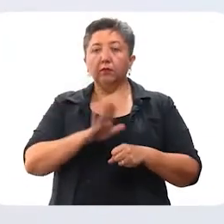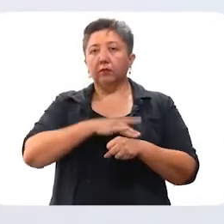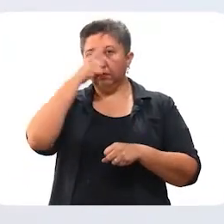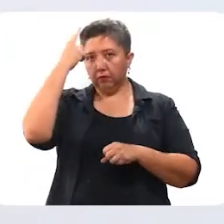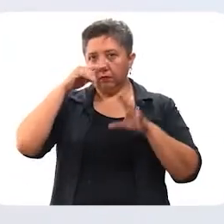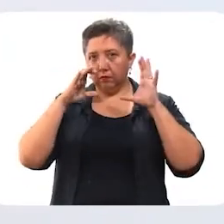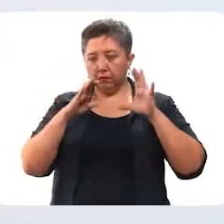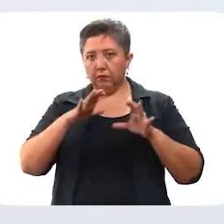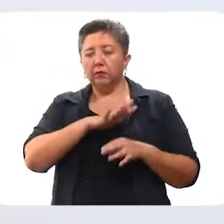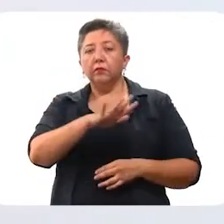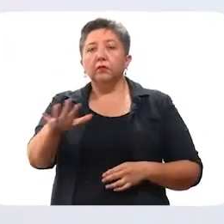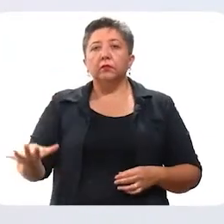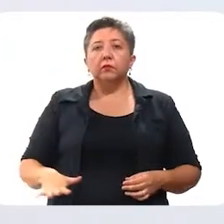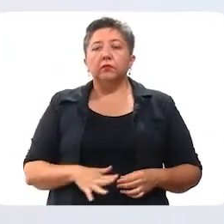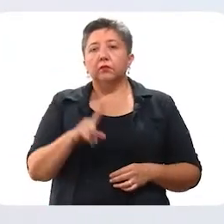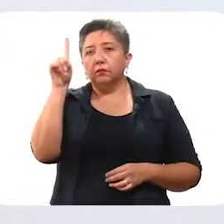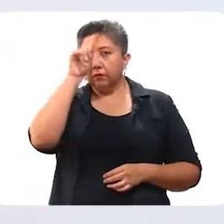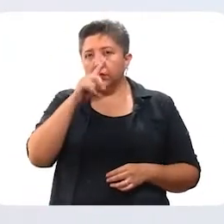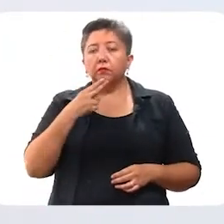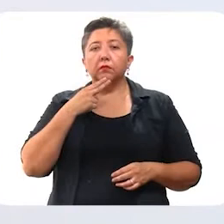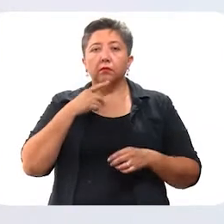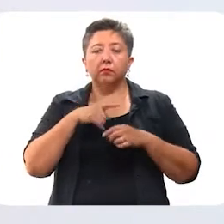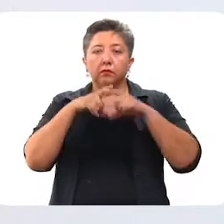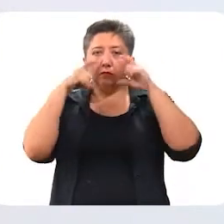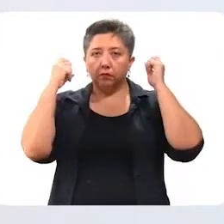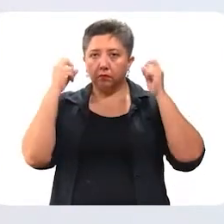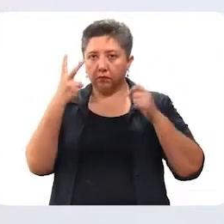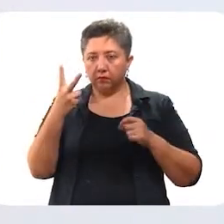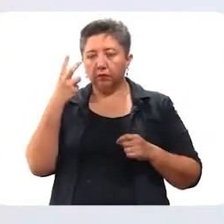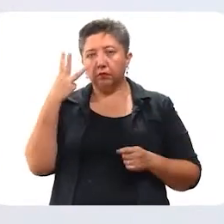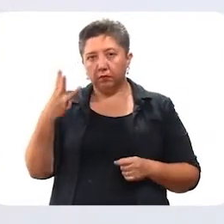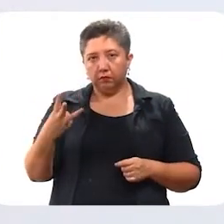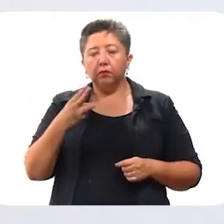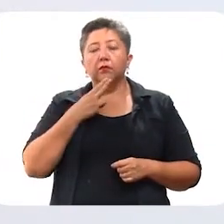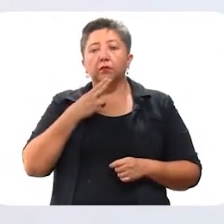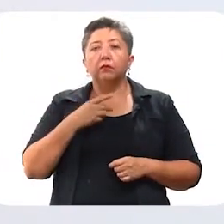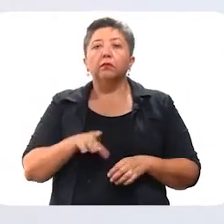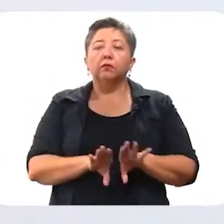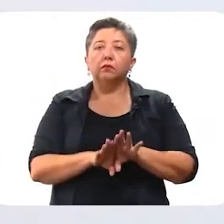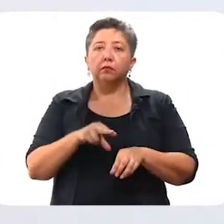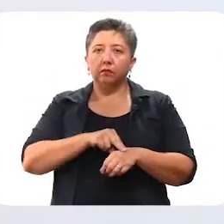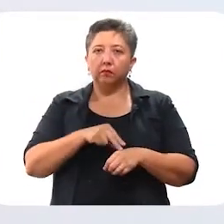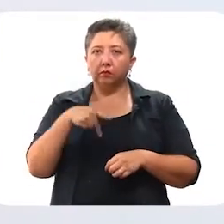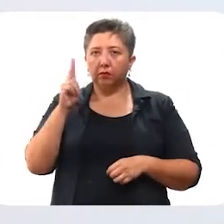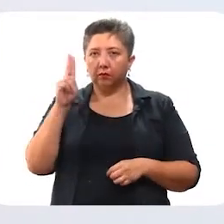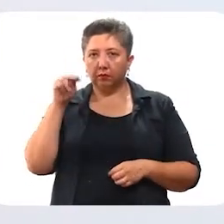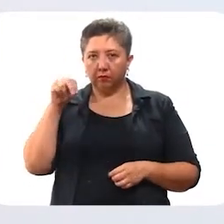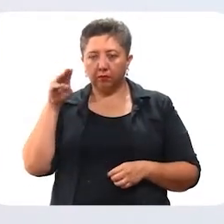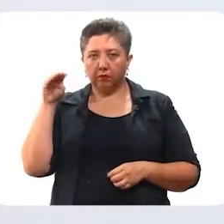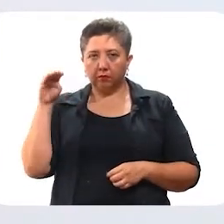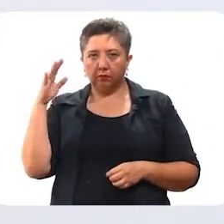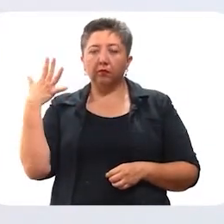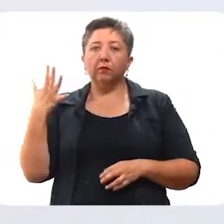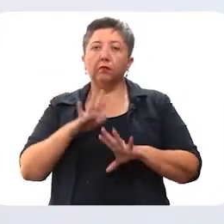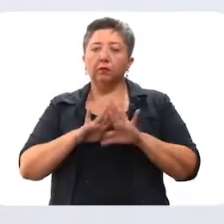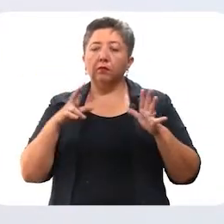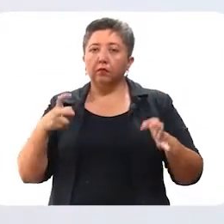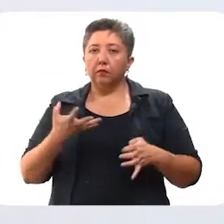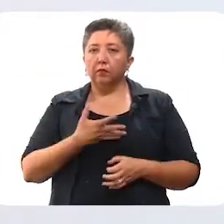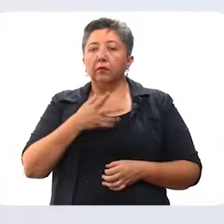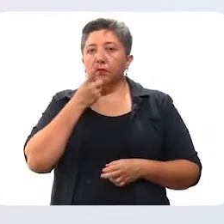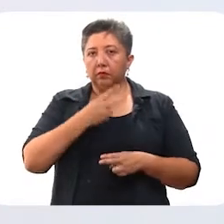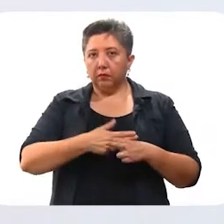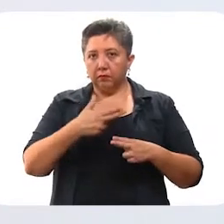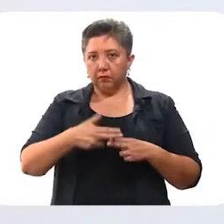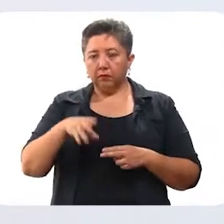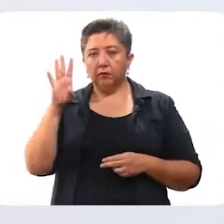tzakiahobo helbisle KN95. Tumen oheltane matukarnantik maktile omikrono. Leolale teal